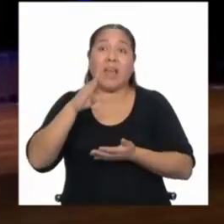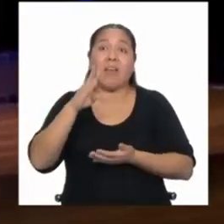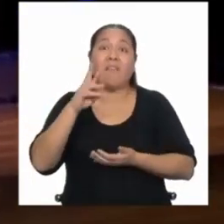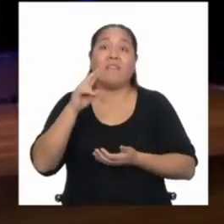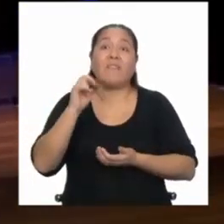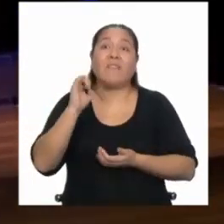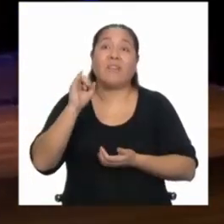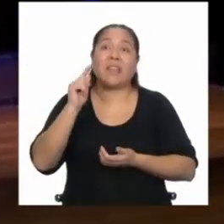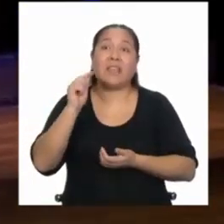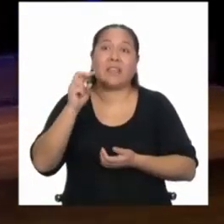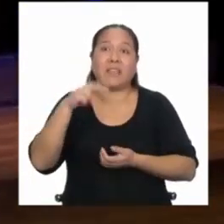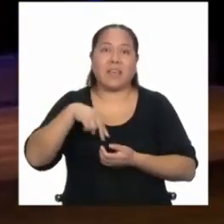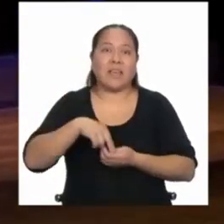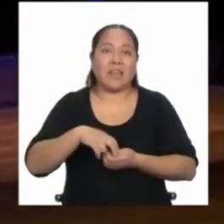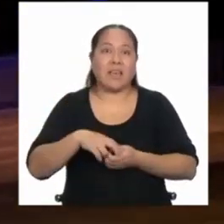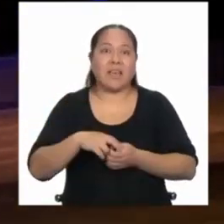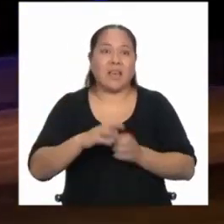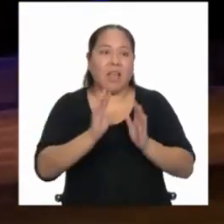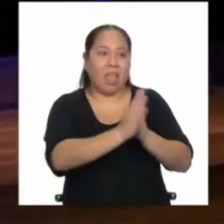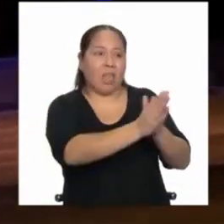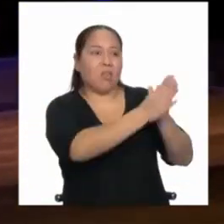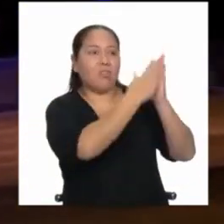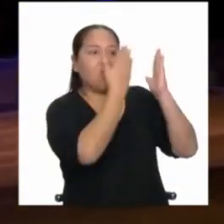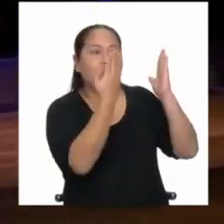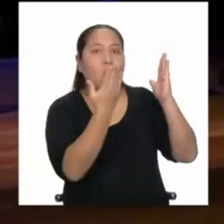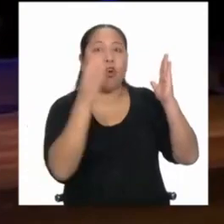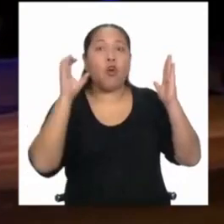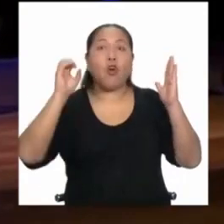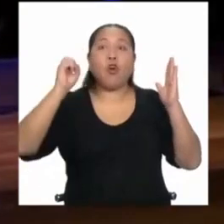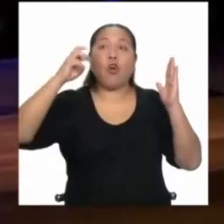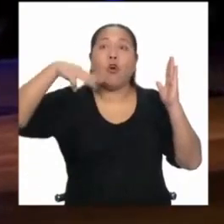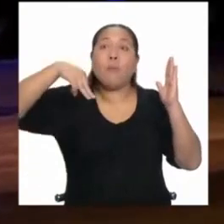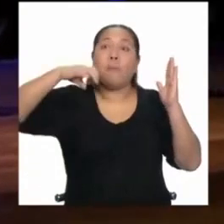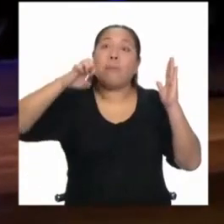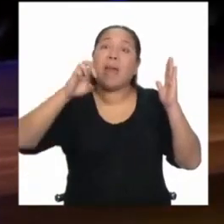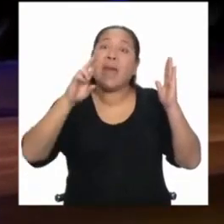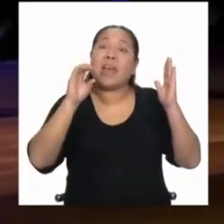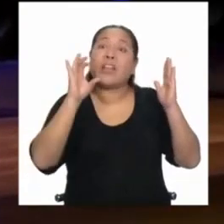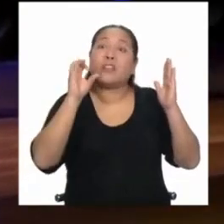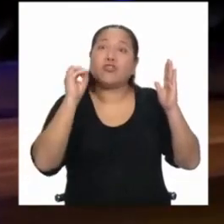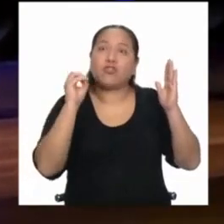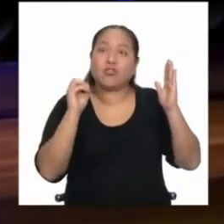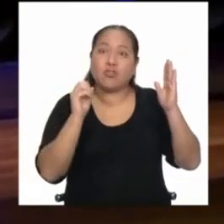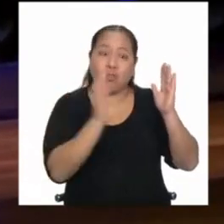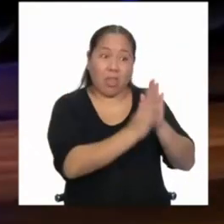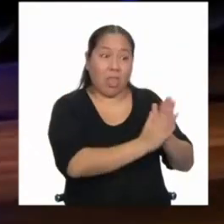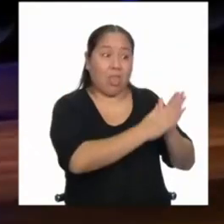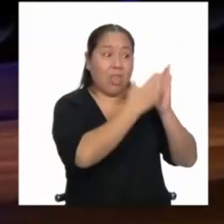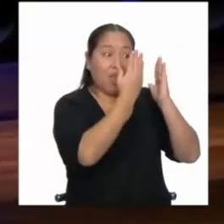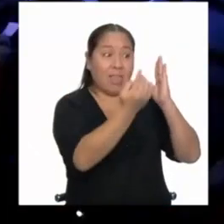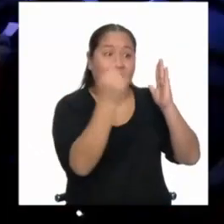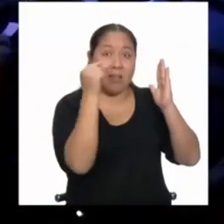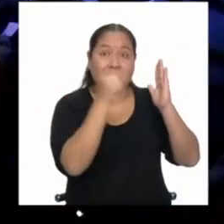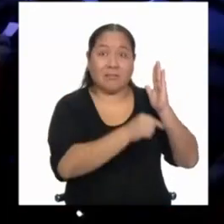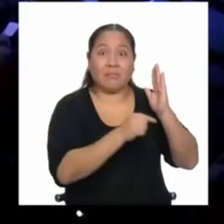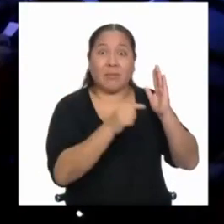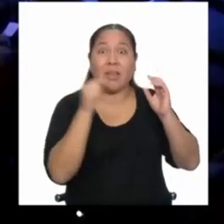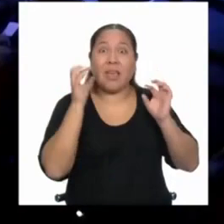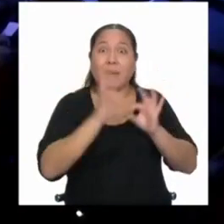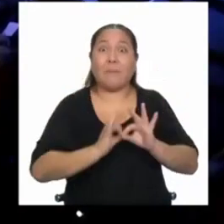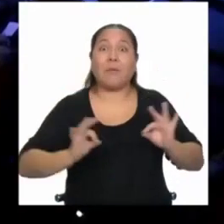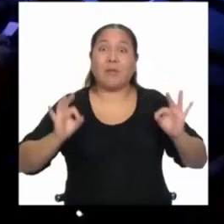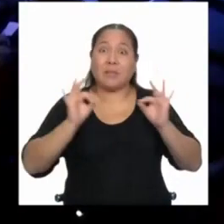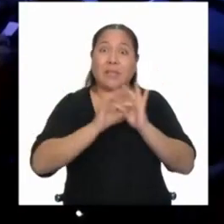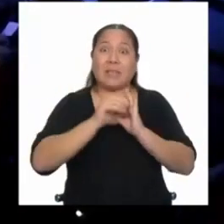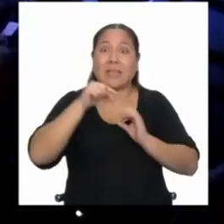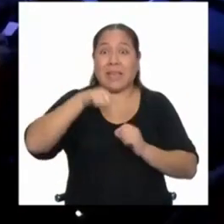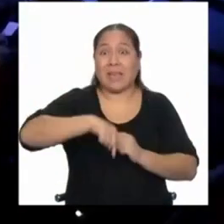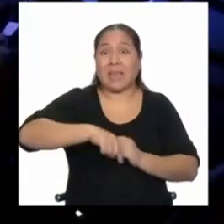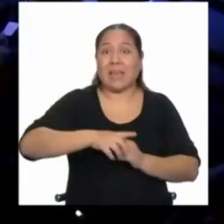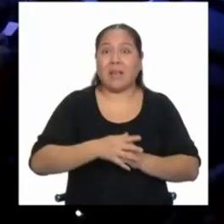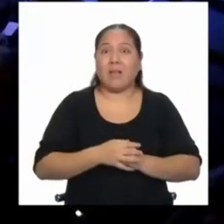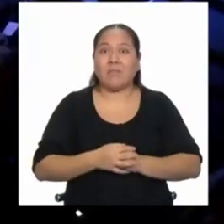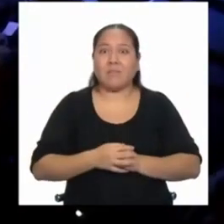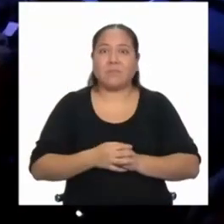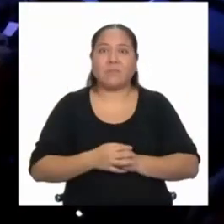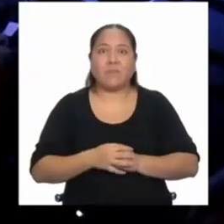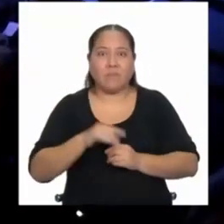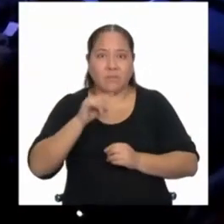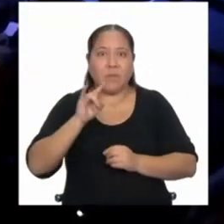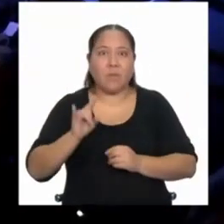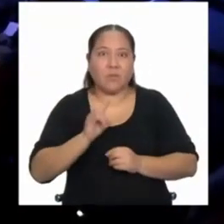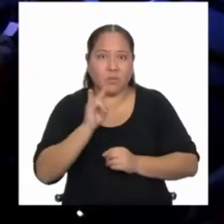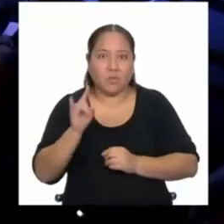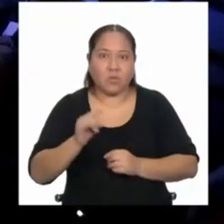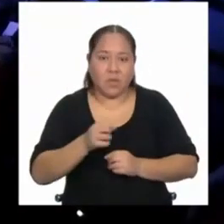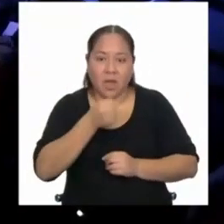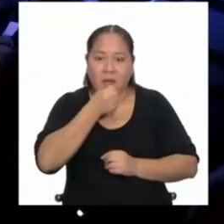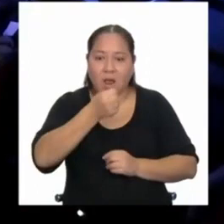comercio. O no salí en luces, no. Salí en el comercio, en el principal diario de acá. Entonces era como, vamos a usar